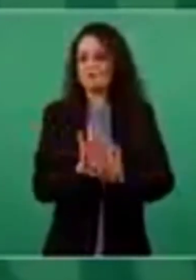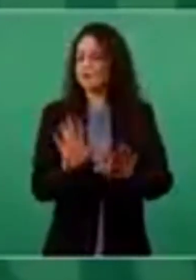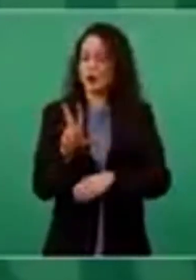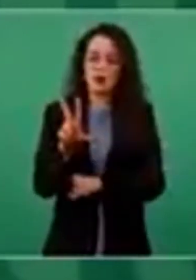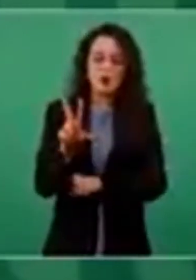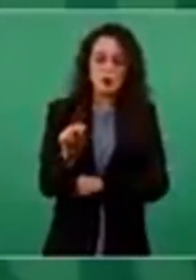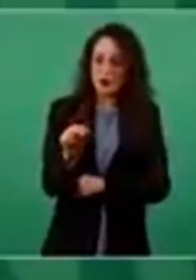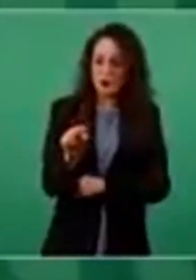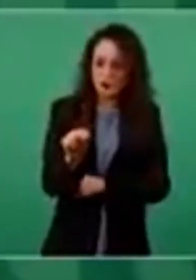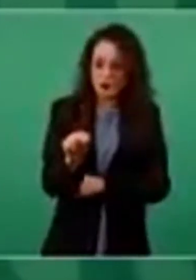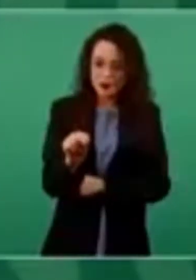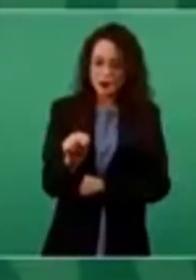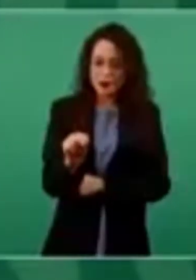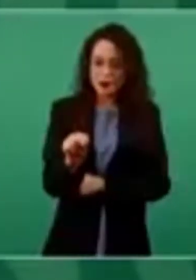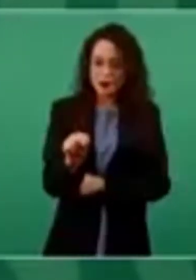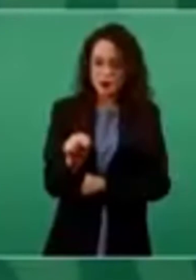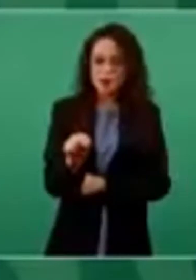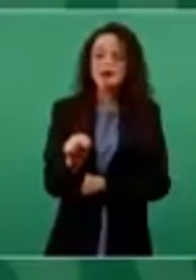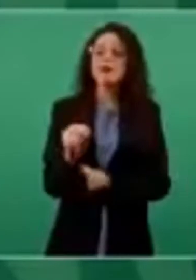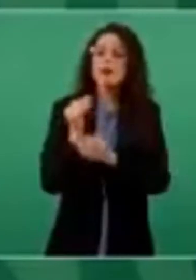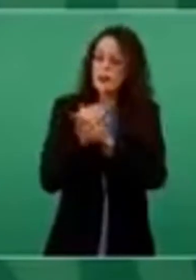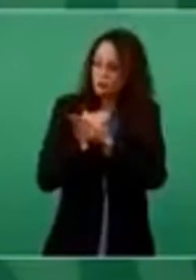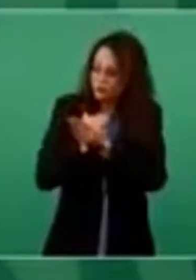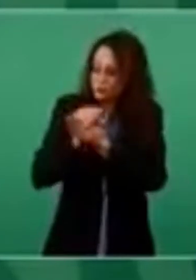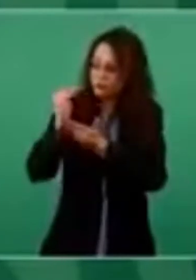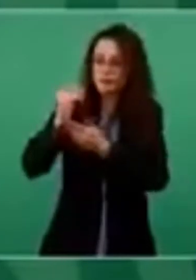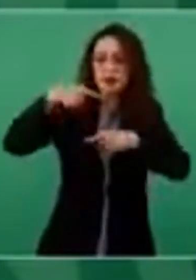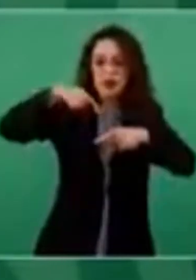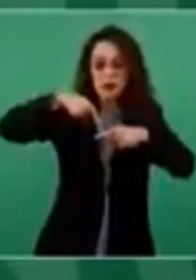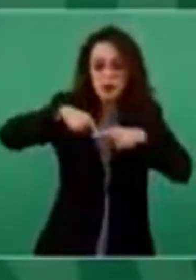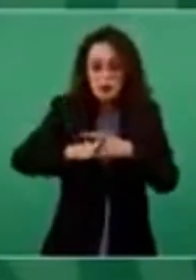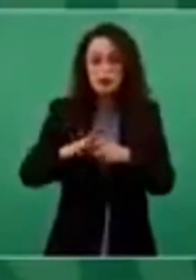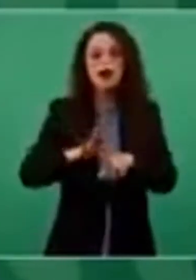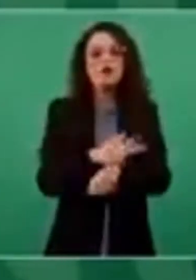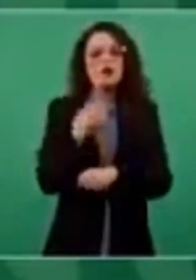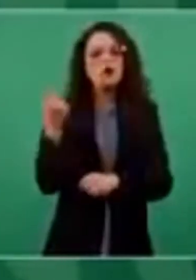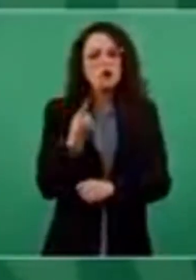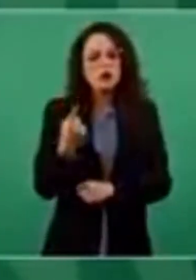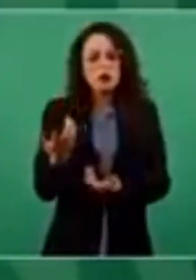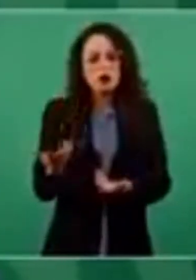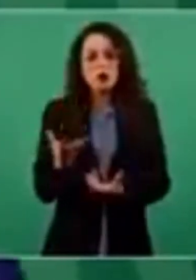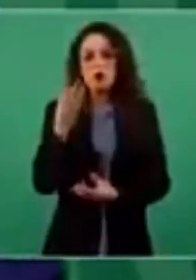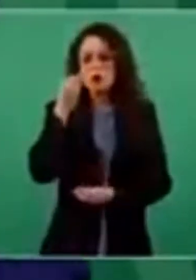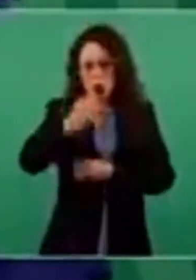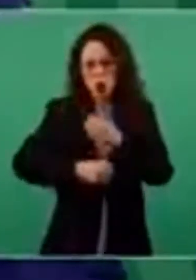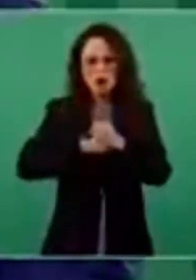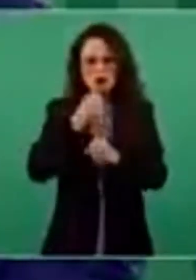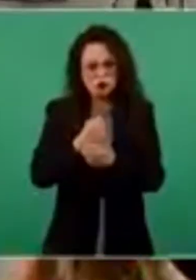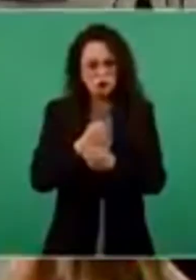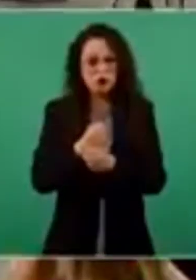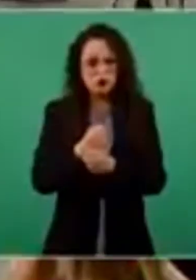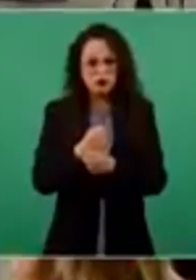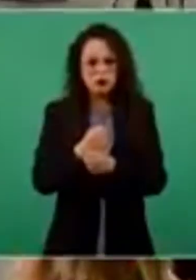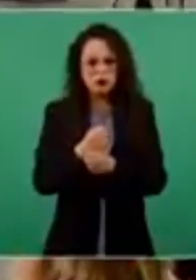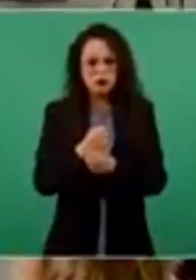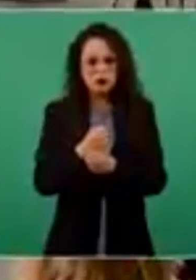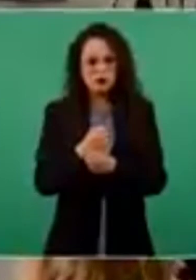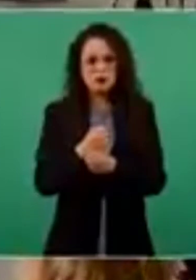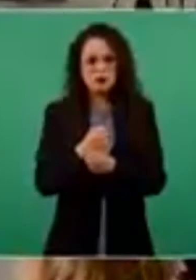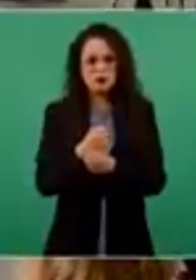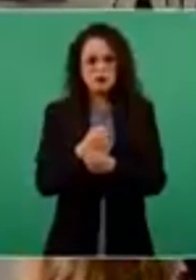No, creció con relación a varios años. No tendrás por ahí